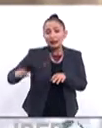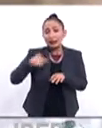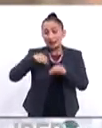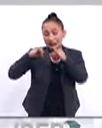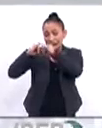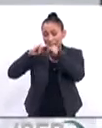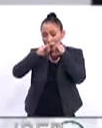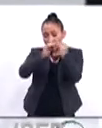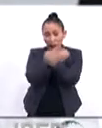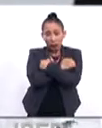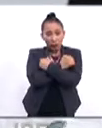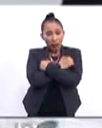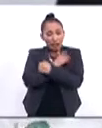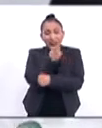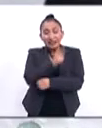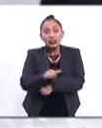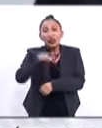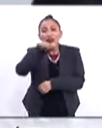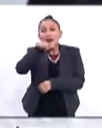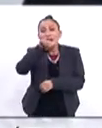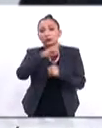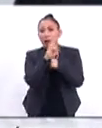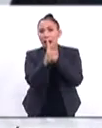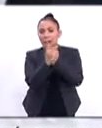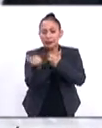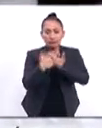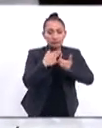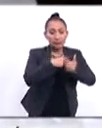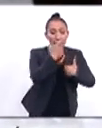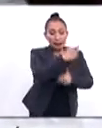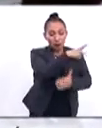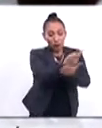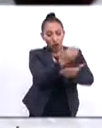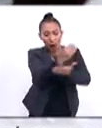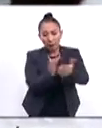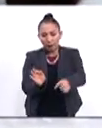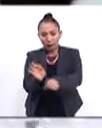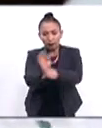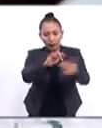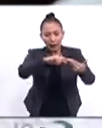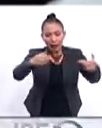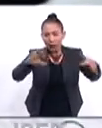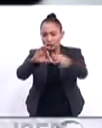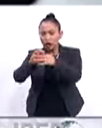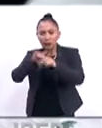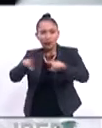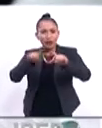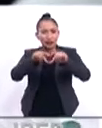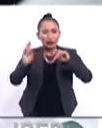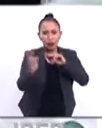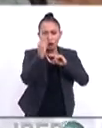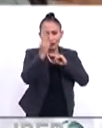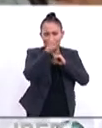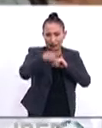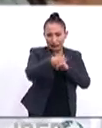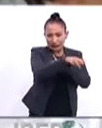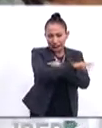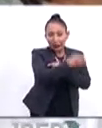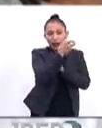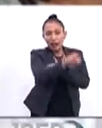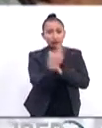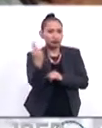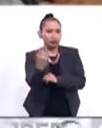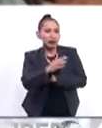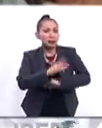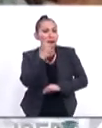instituciones educativas de 116 países. Este programa fortalece los lazos entre distintas casas de estudio, lo cual